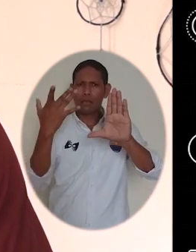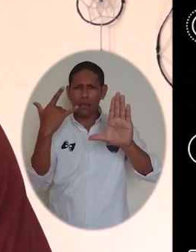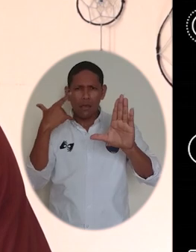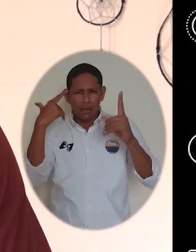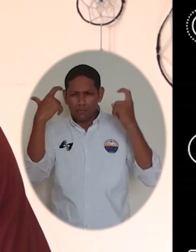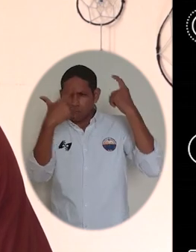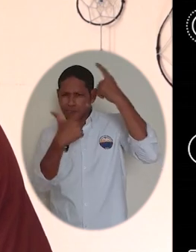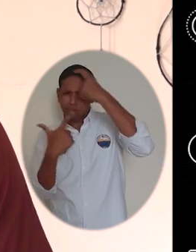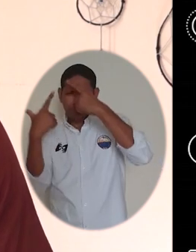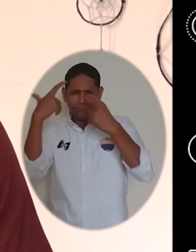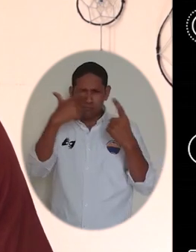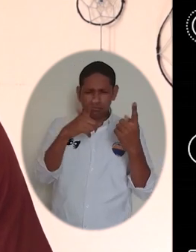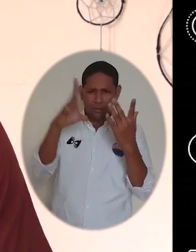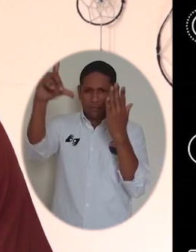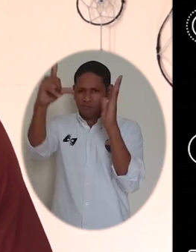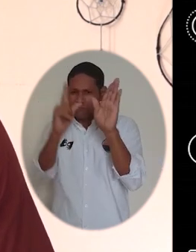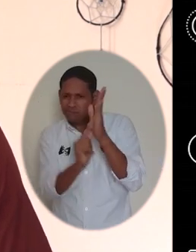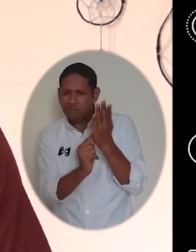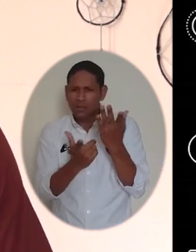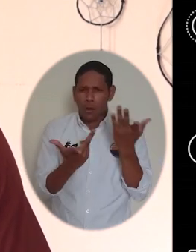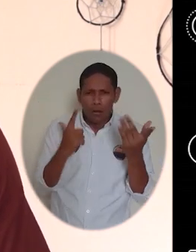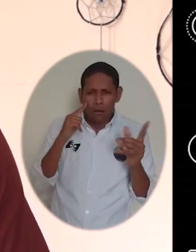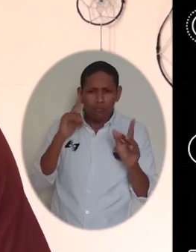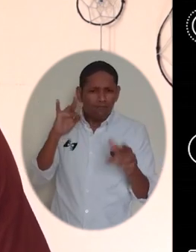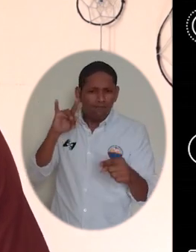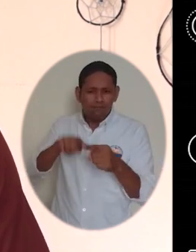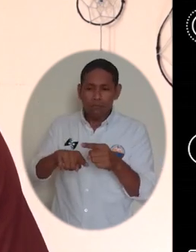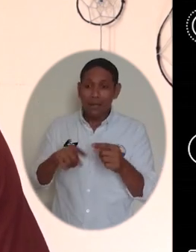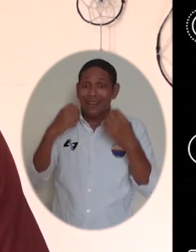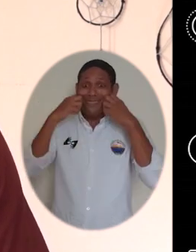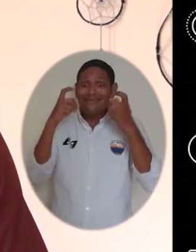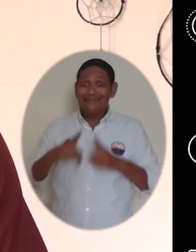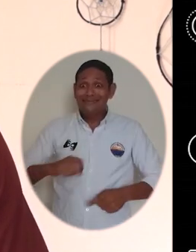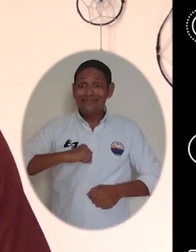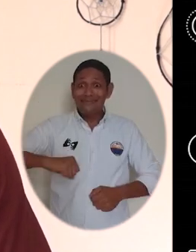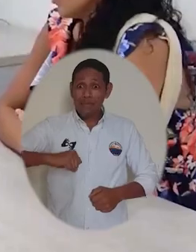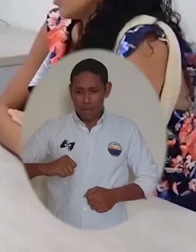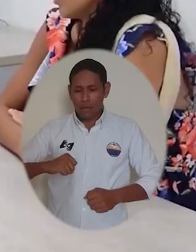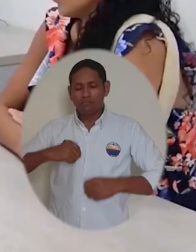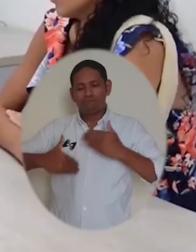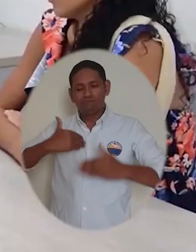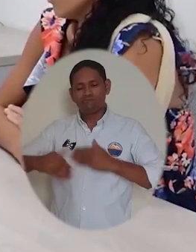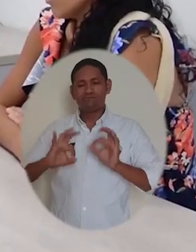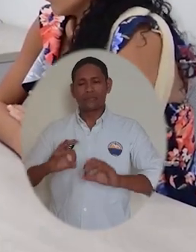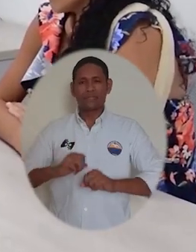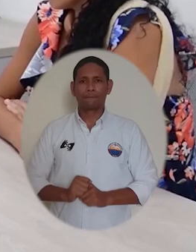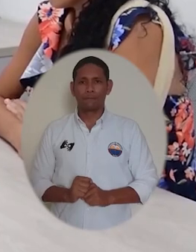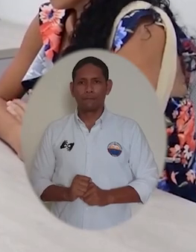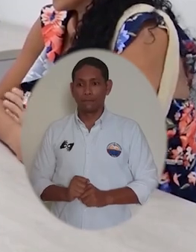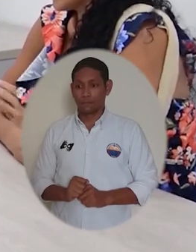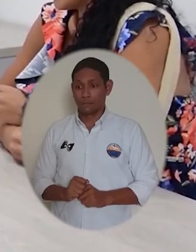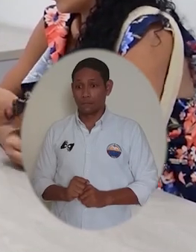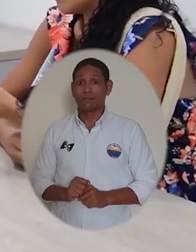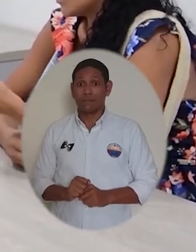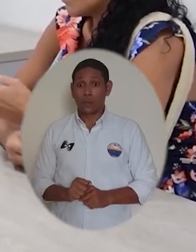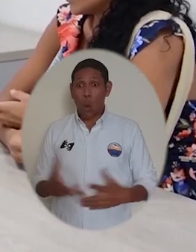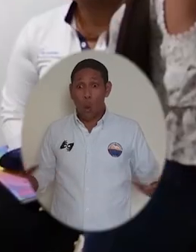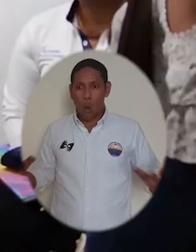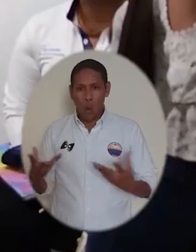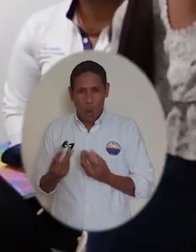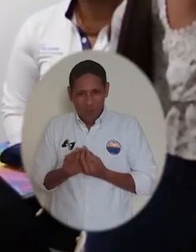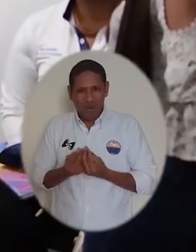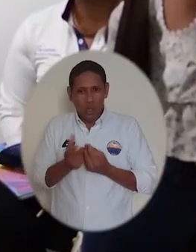estrategias digitales para seguir luchando por el cumplimiento de los derechos humanos. Como una muestra más de resiliencia ante la